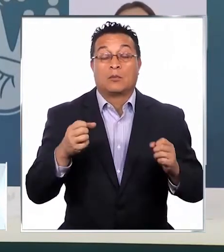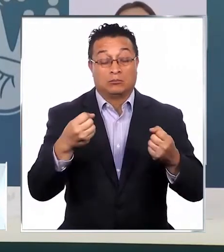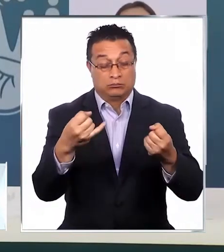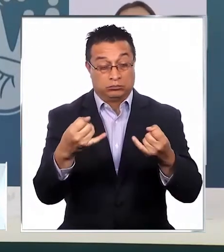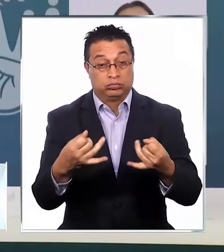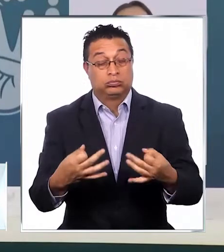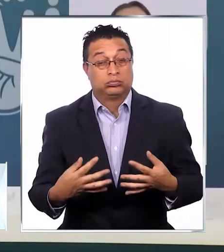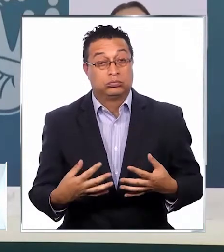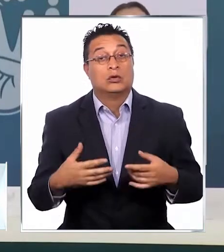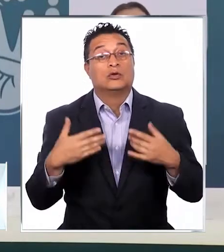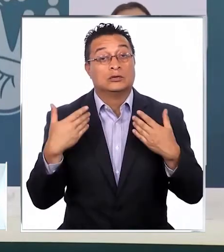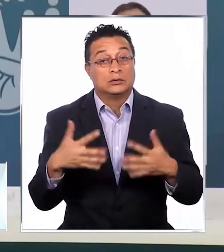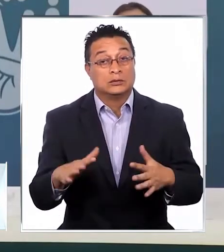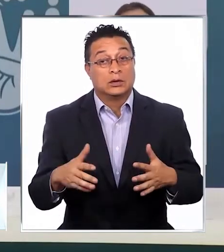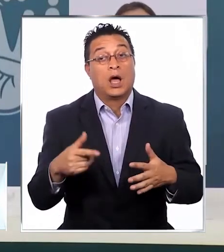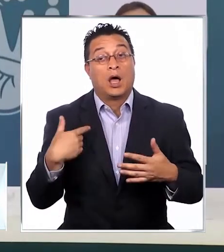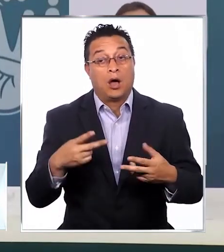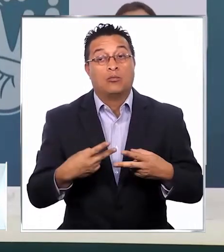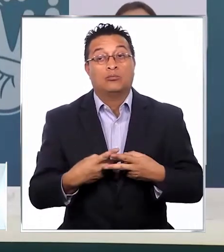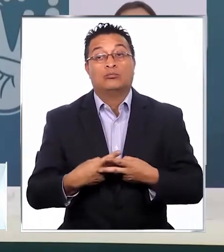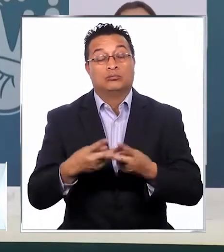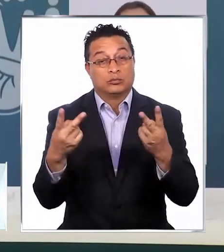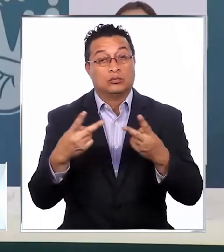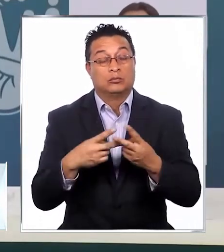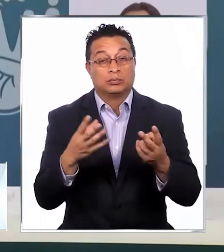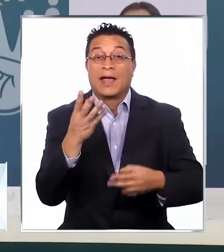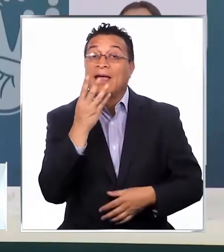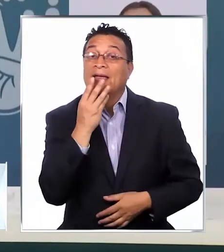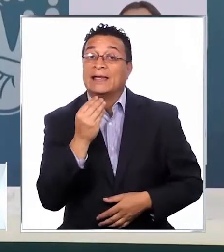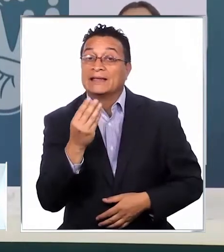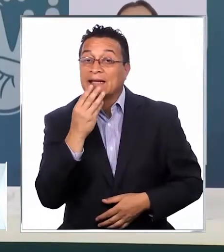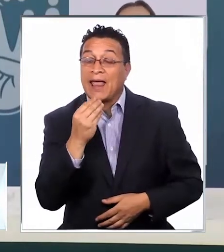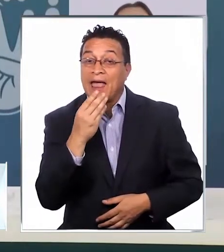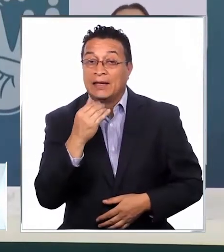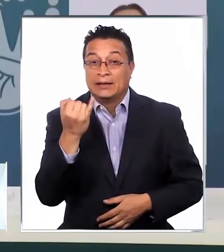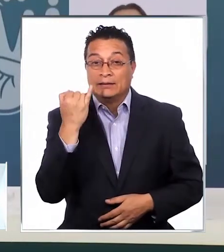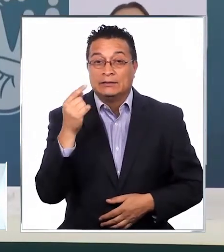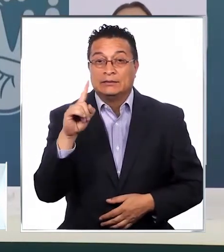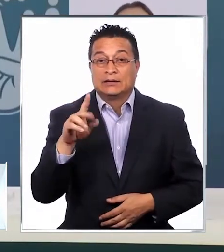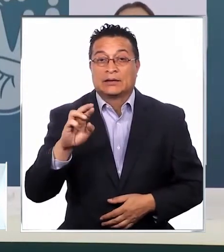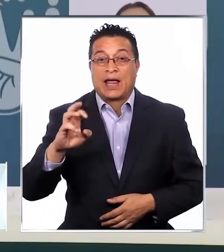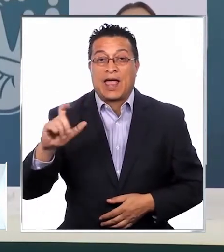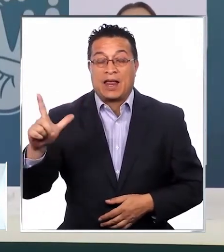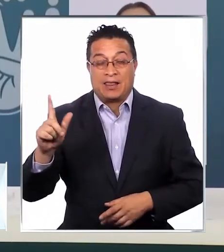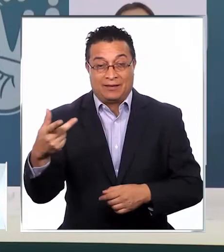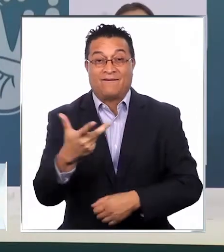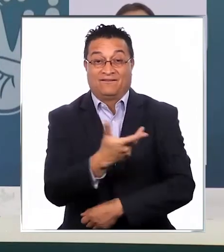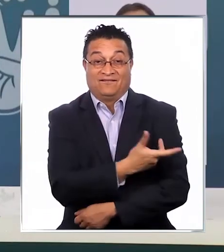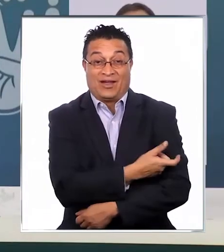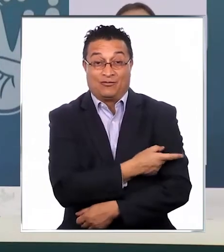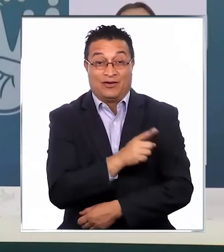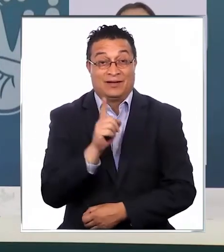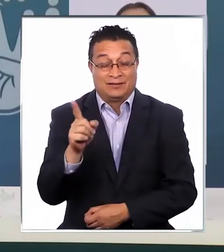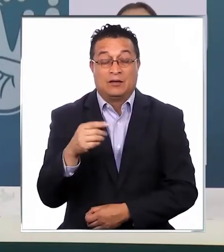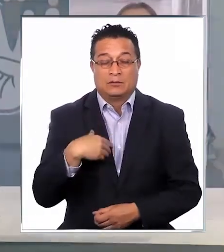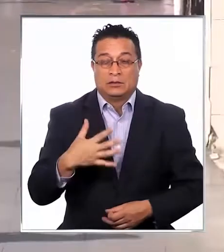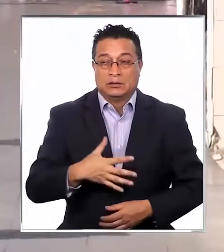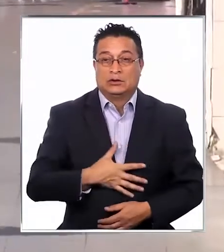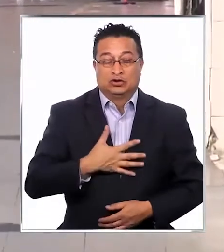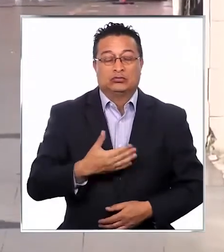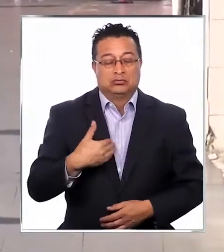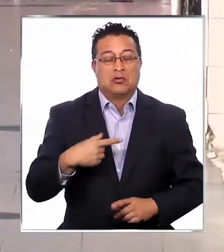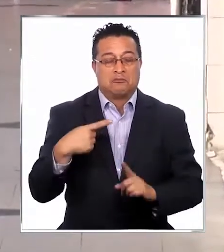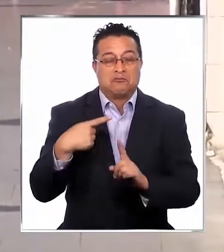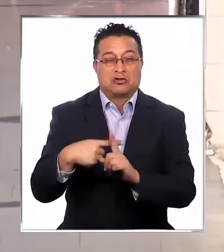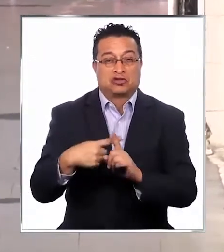cifras que ha publicado Israel con respecto a la campaña de vacunación nos hacen sentir un